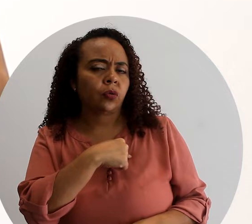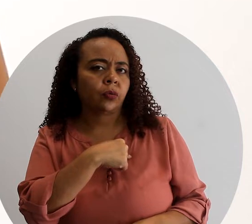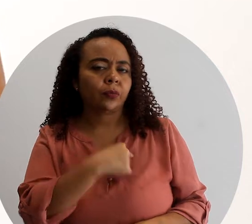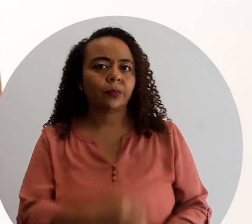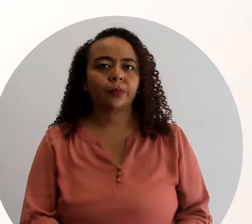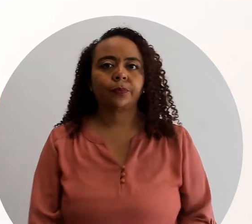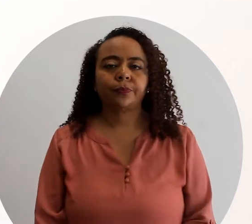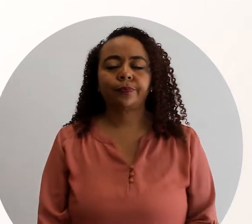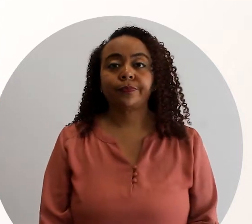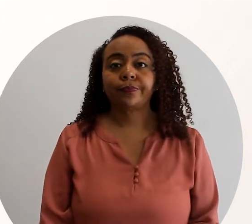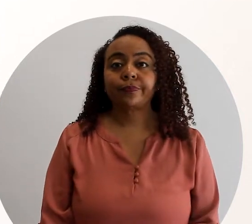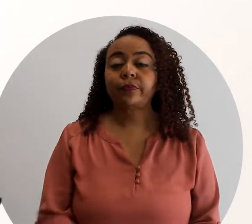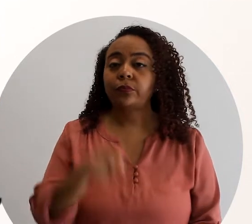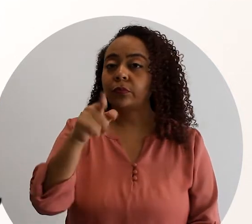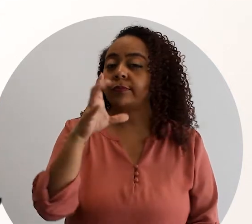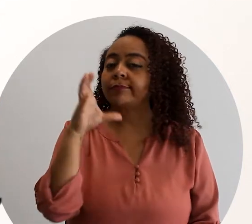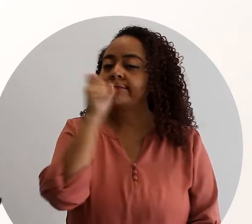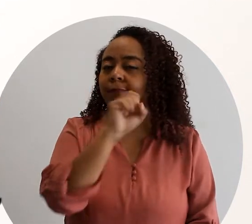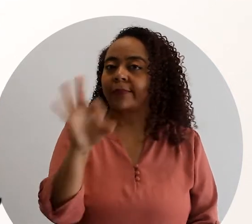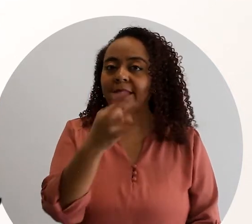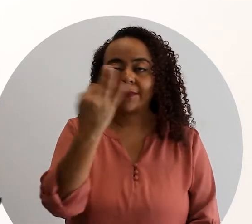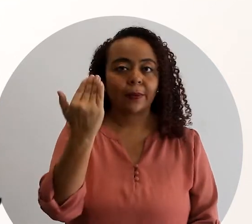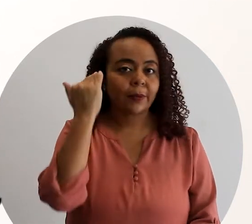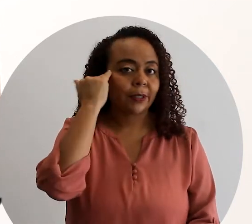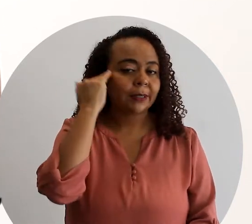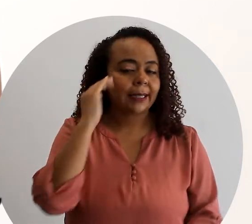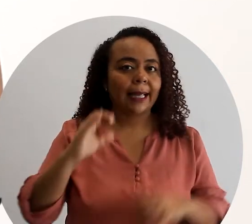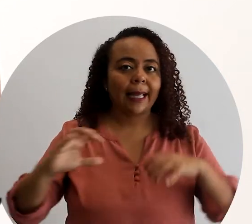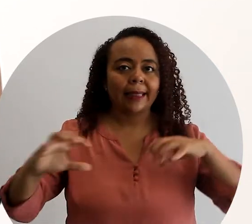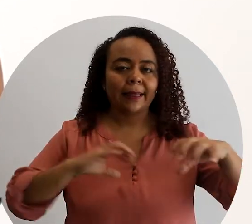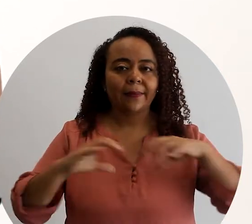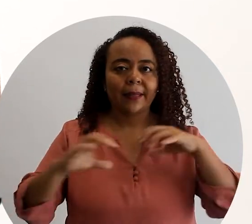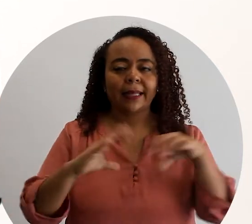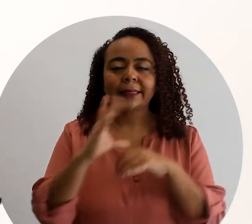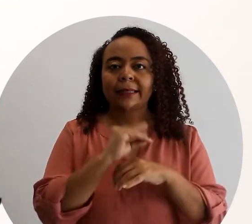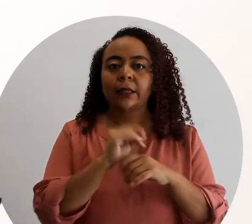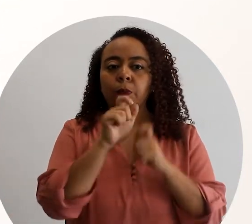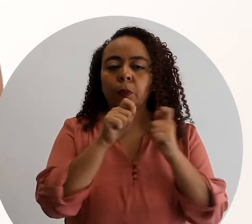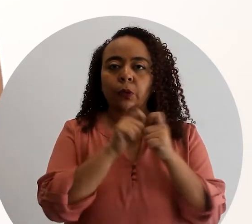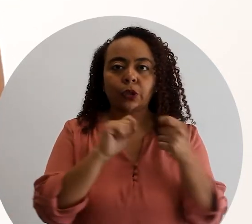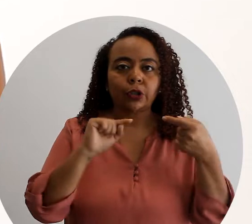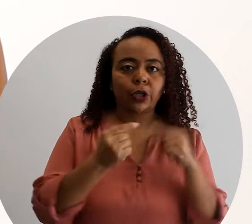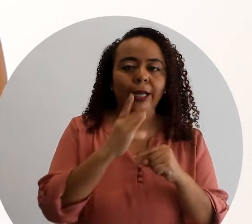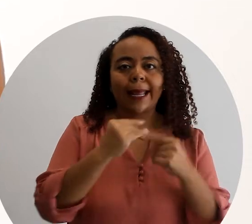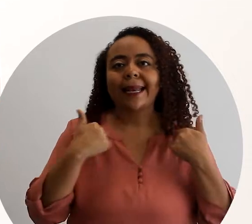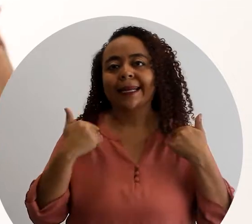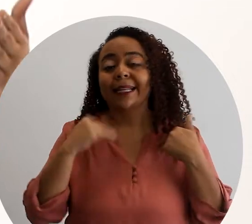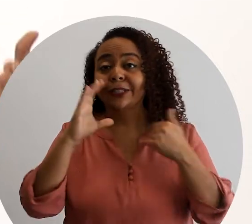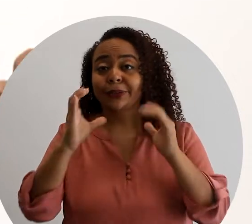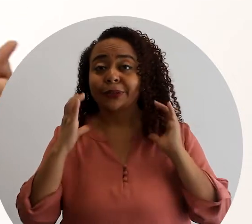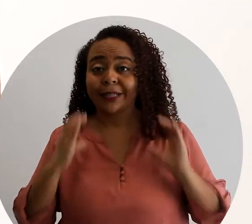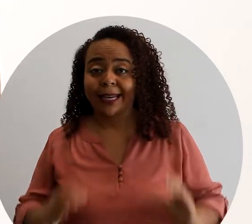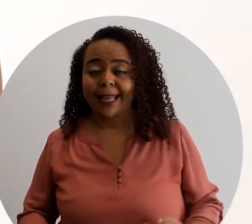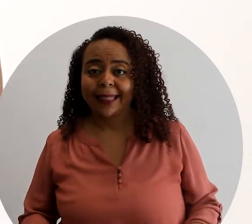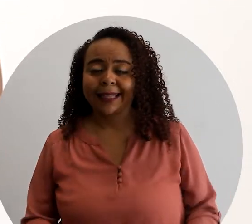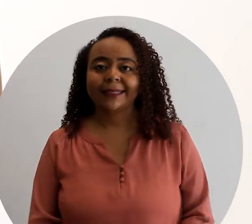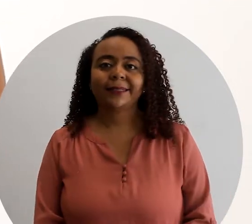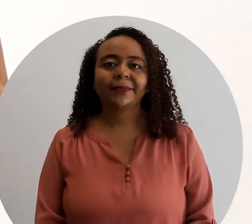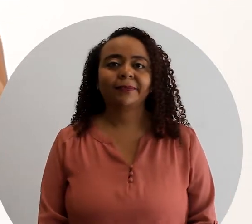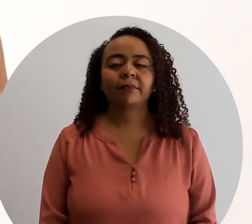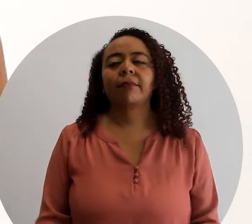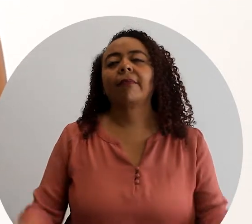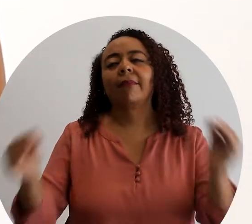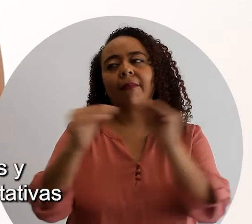y los niveles de estrés. Cuando ustedes reconocen de manera consciente las actividades, los puntos de dolor y las alegrías de los